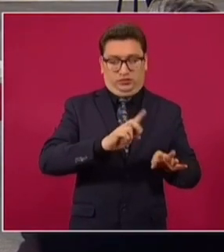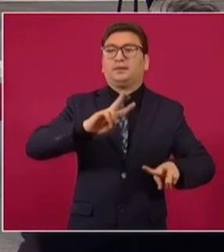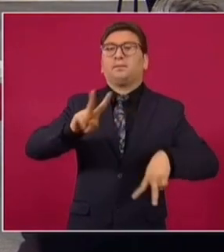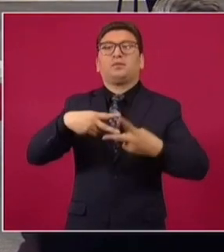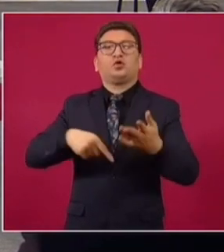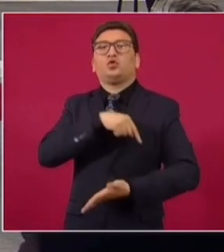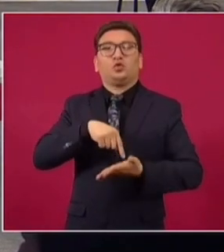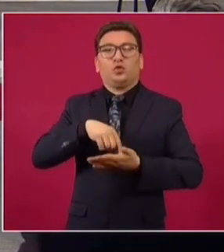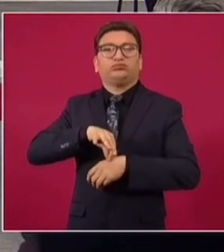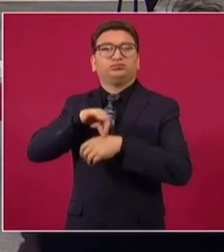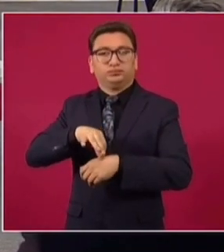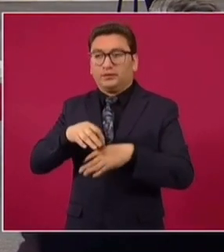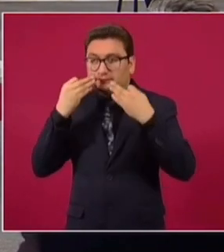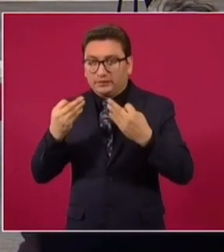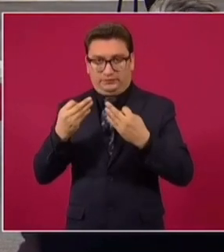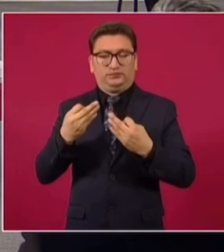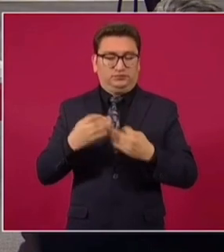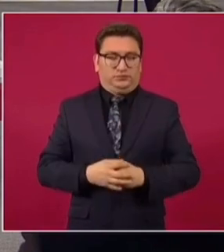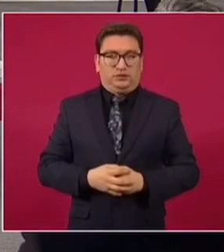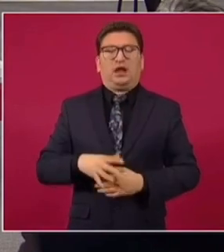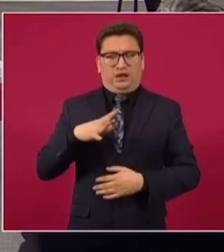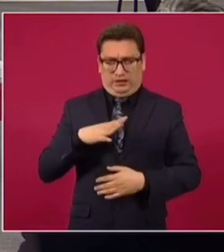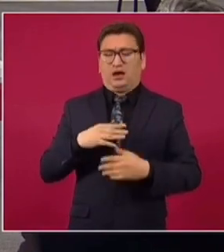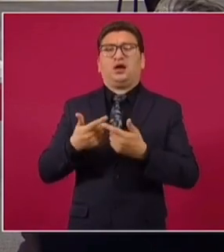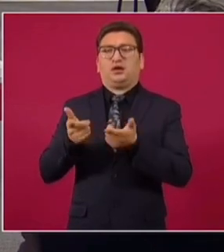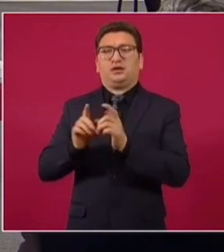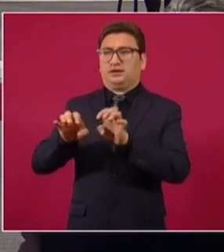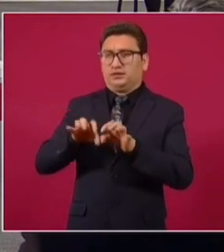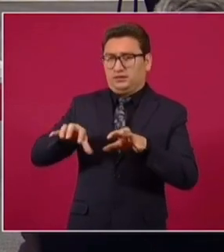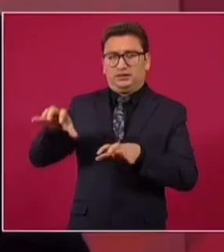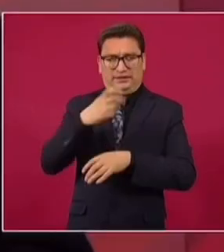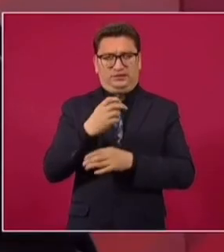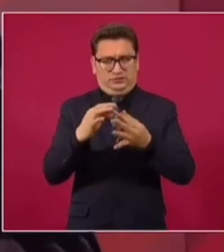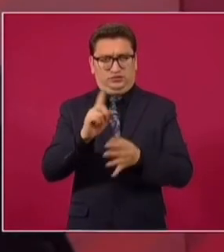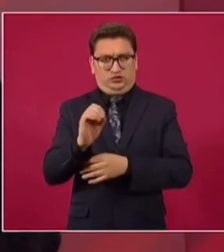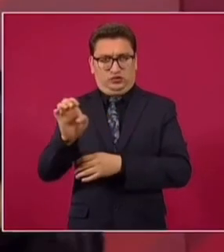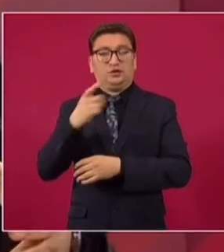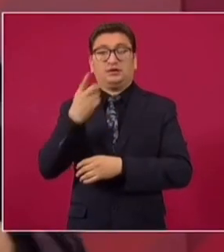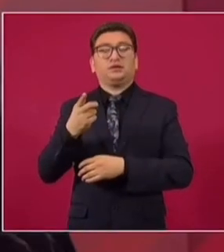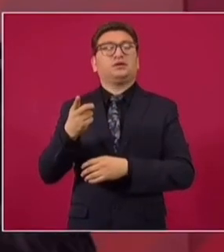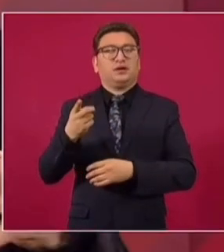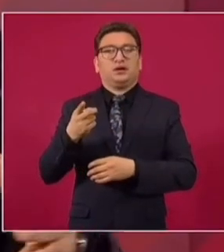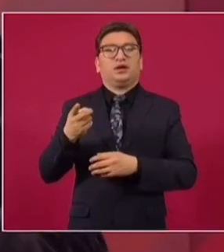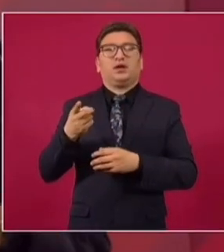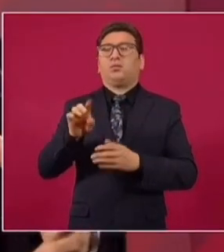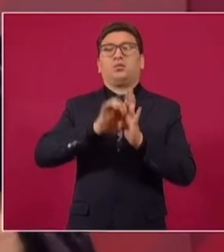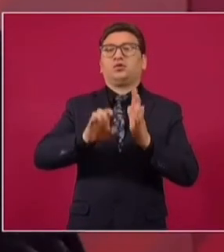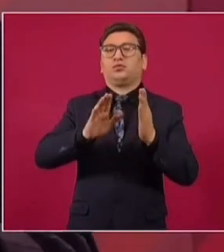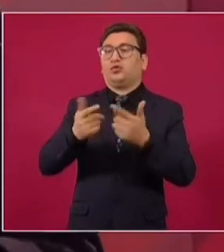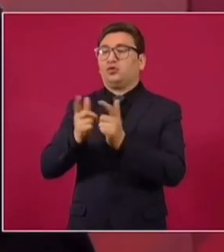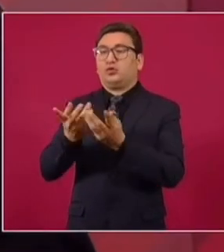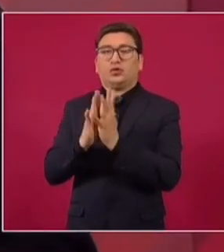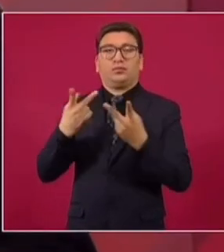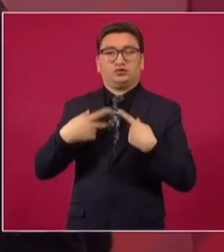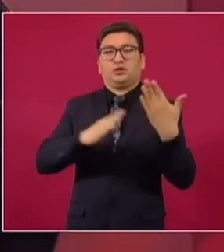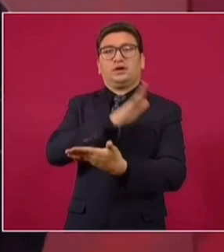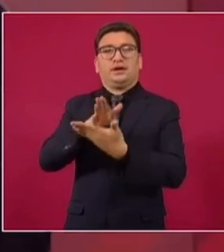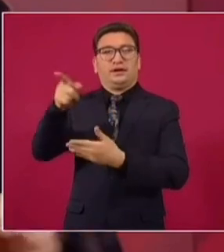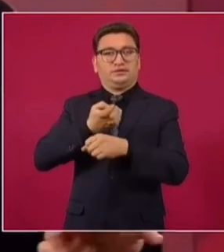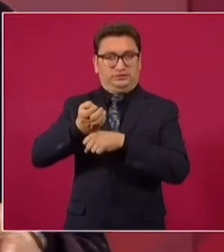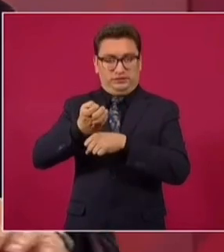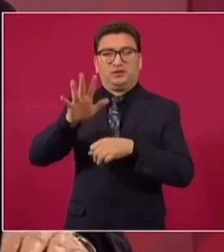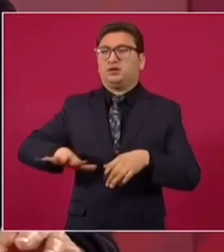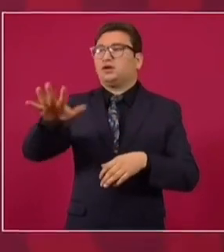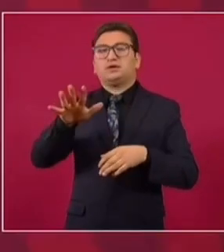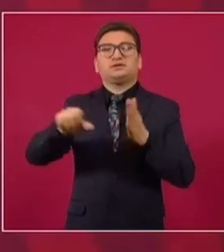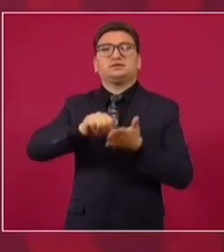territorio. Entonces hay brigadas, esto lo explica Sobé, se va a un estado, a